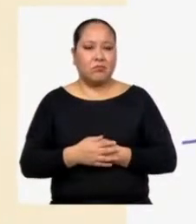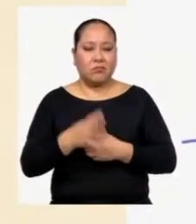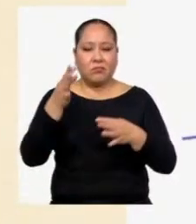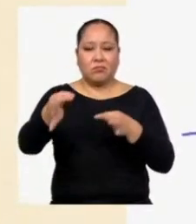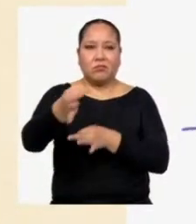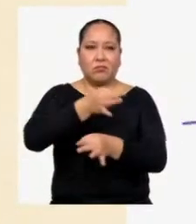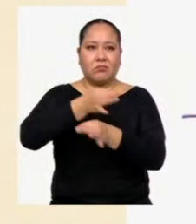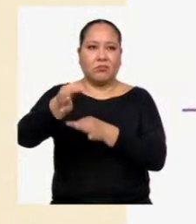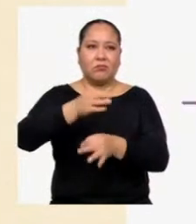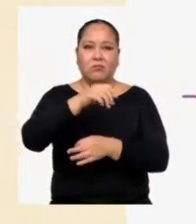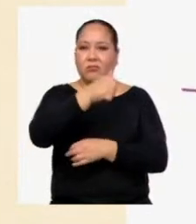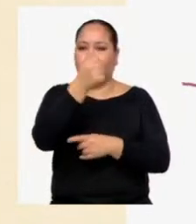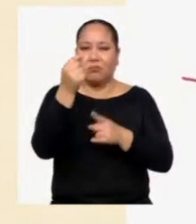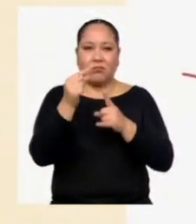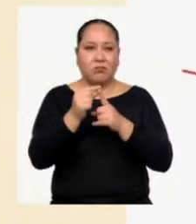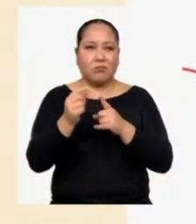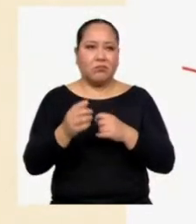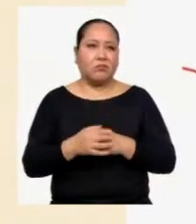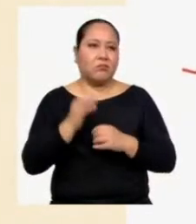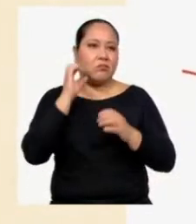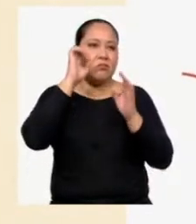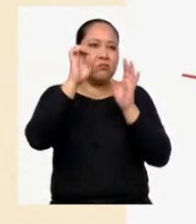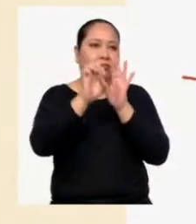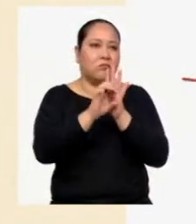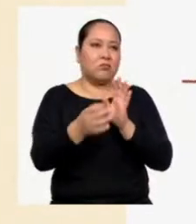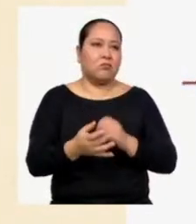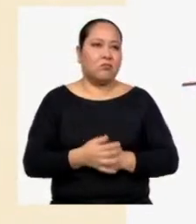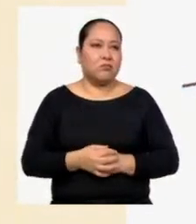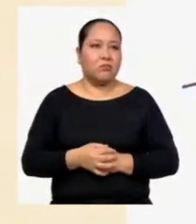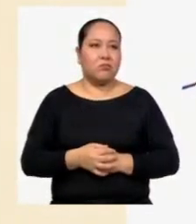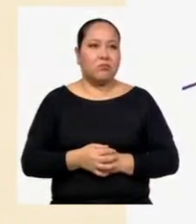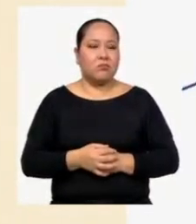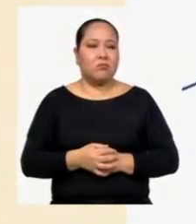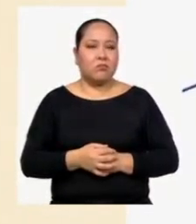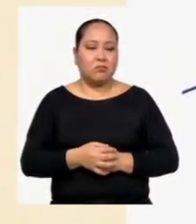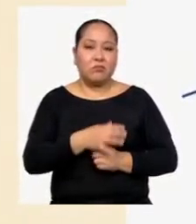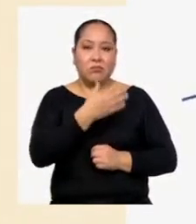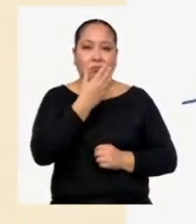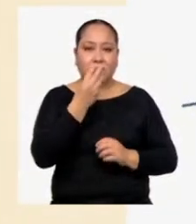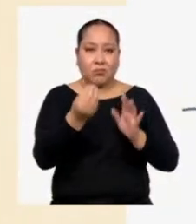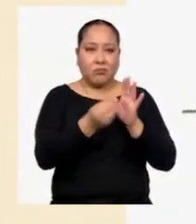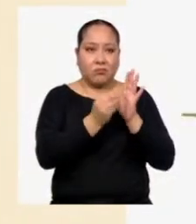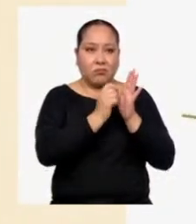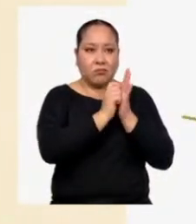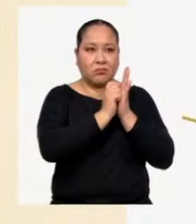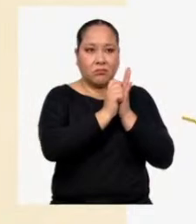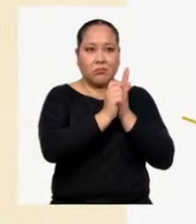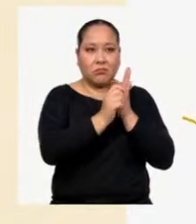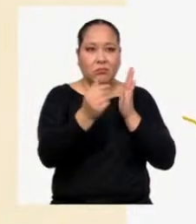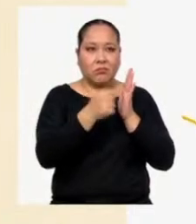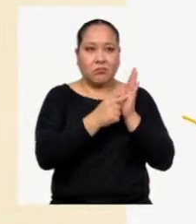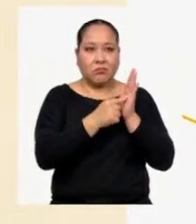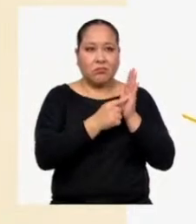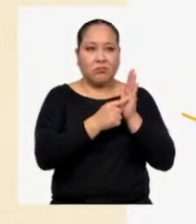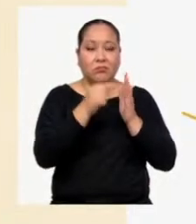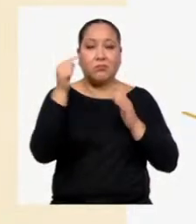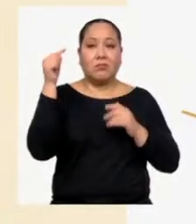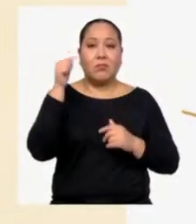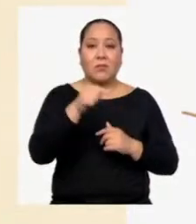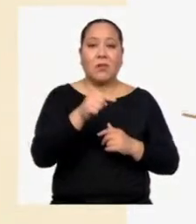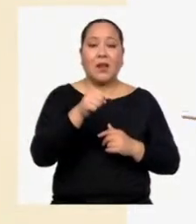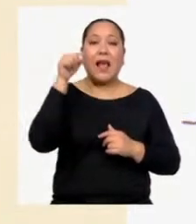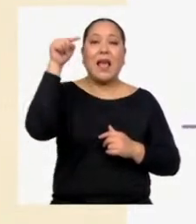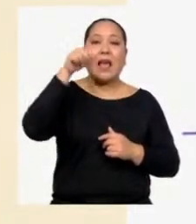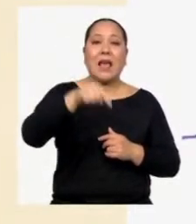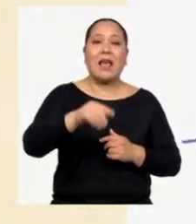reemplazarla por otro elemento Por ejemplo Quedaría mejor si coloco Esta o esta realidad